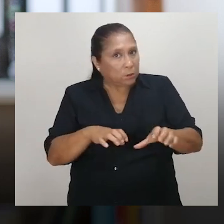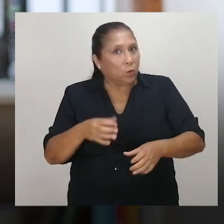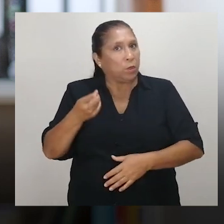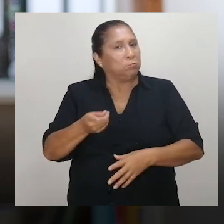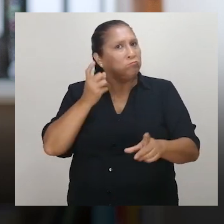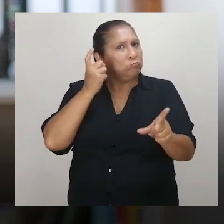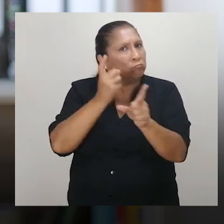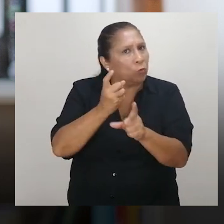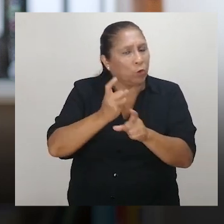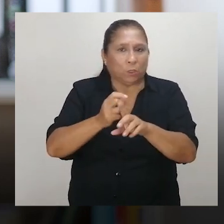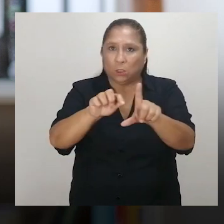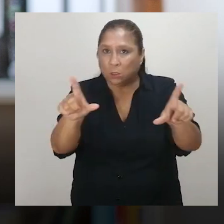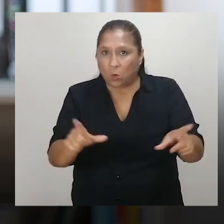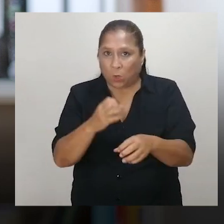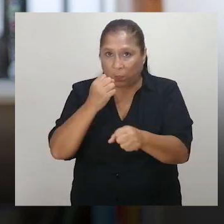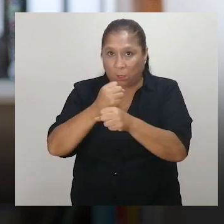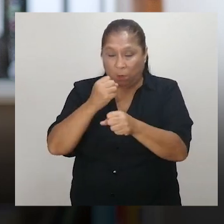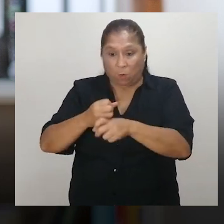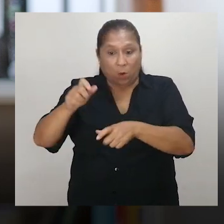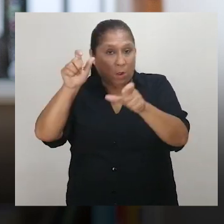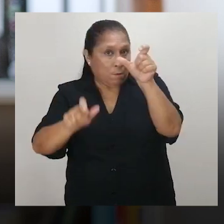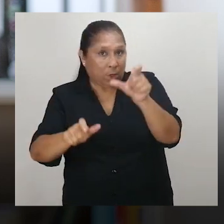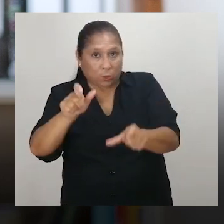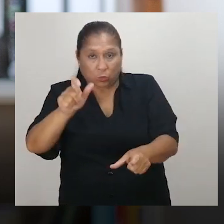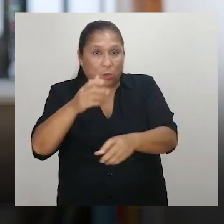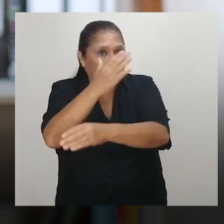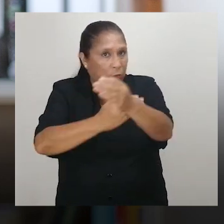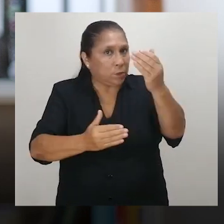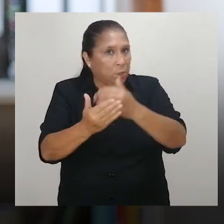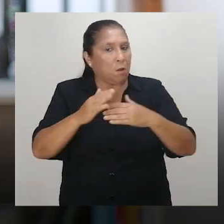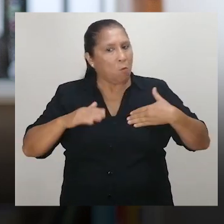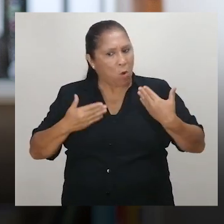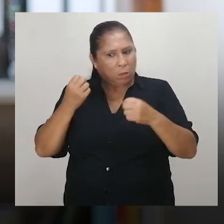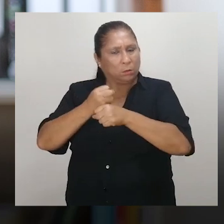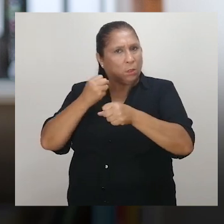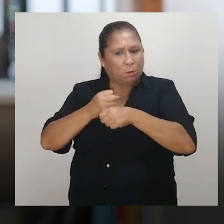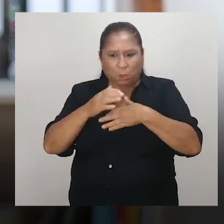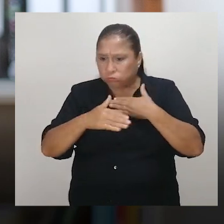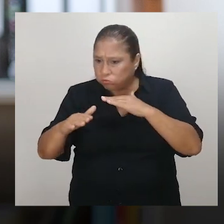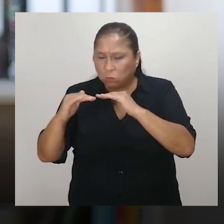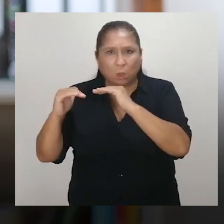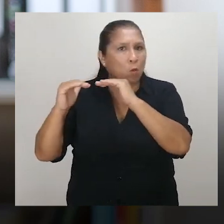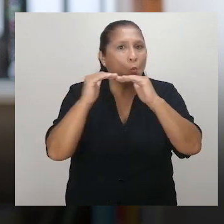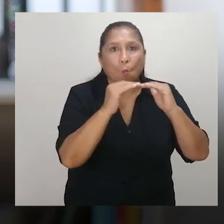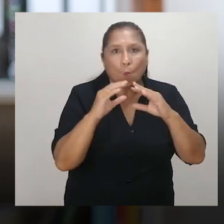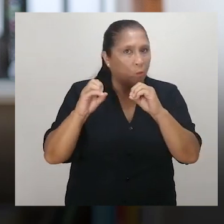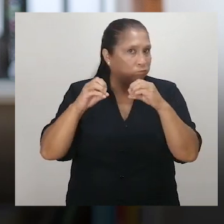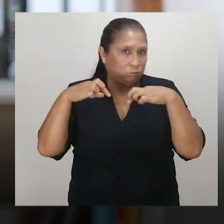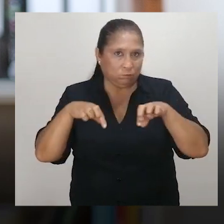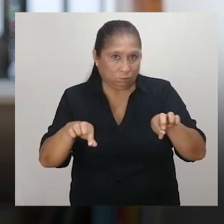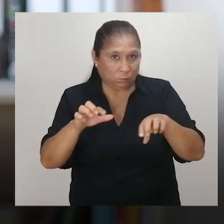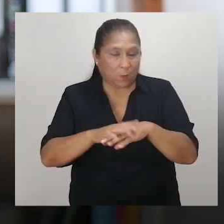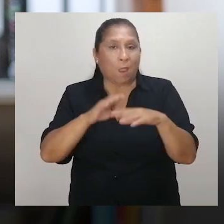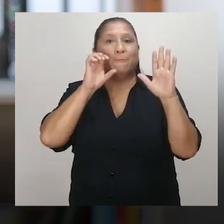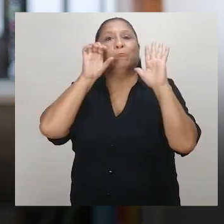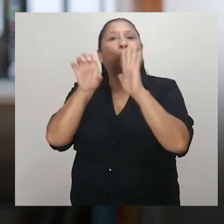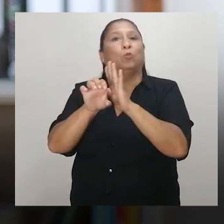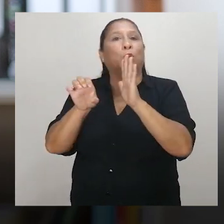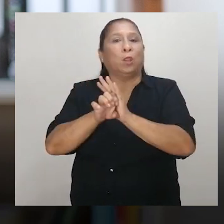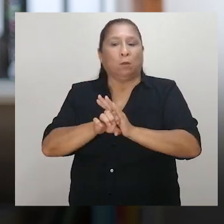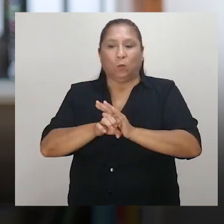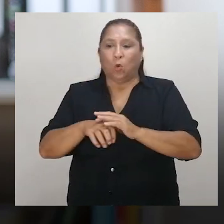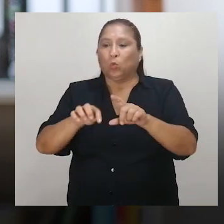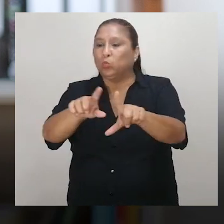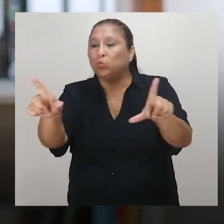adecuadas en el lugar de trabajo para que la persona con discapacidad pueda desempeñarse en igualdad de oportunidades. Por ejemplo,